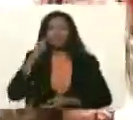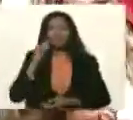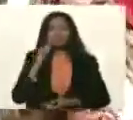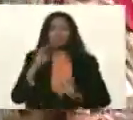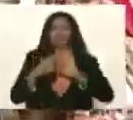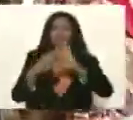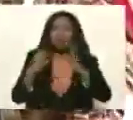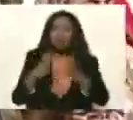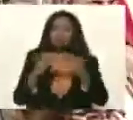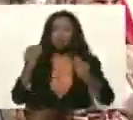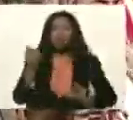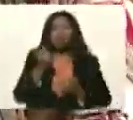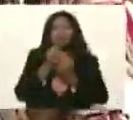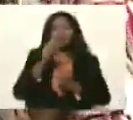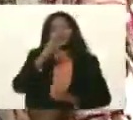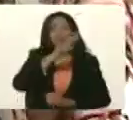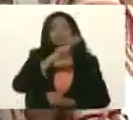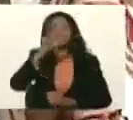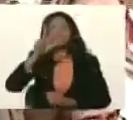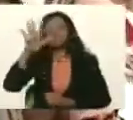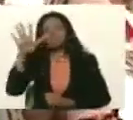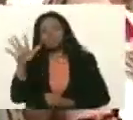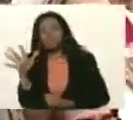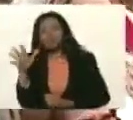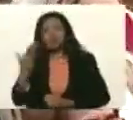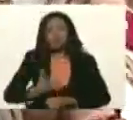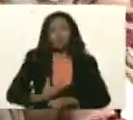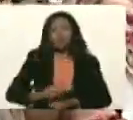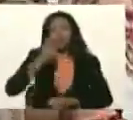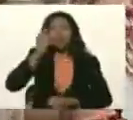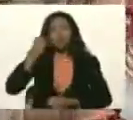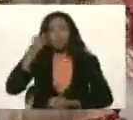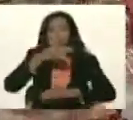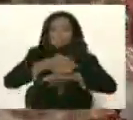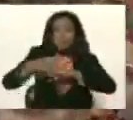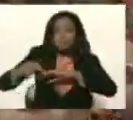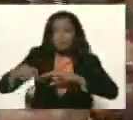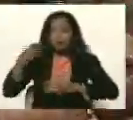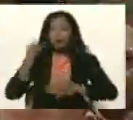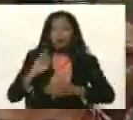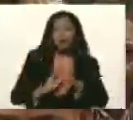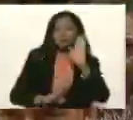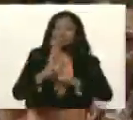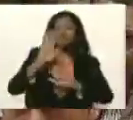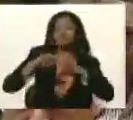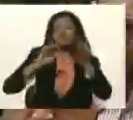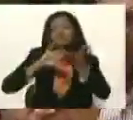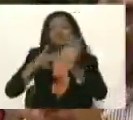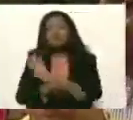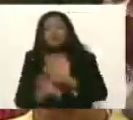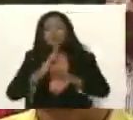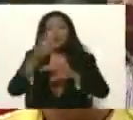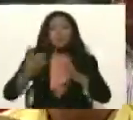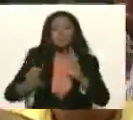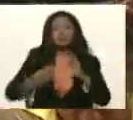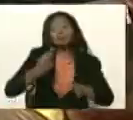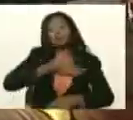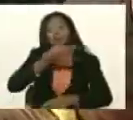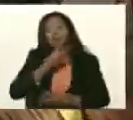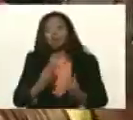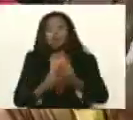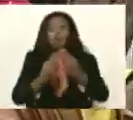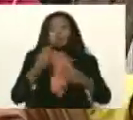todo el apoyo, a los 335 alcaldes, de todos los municipios, para desarrollar, los programas sociales, que van,